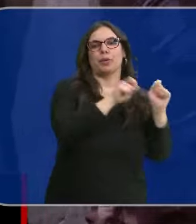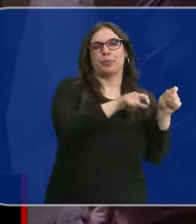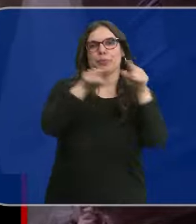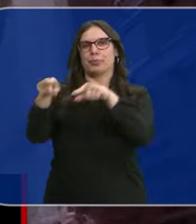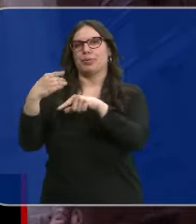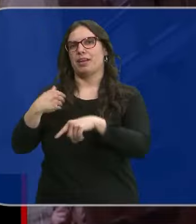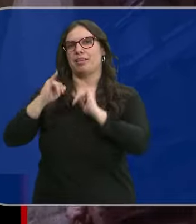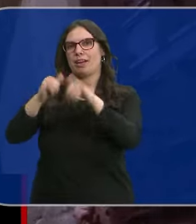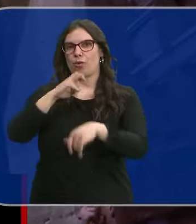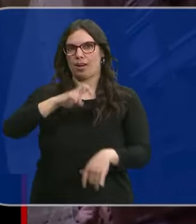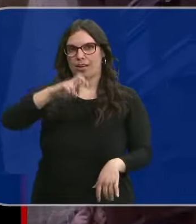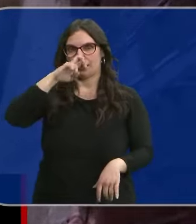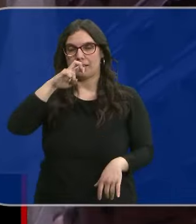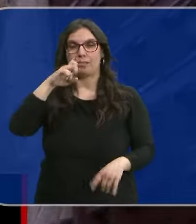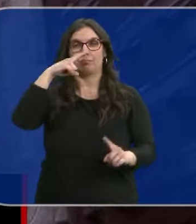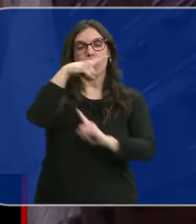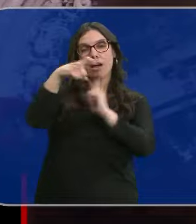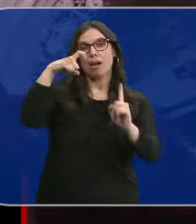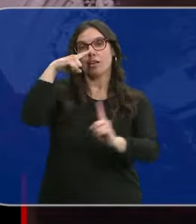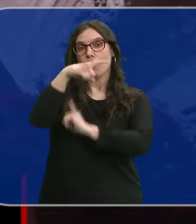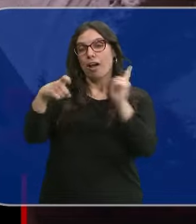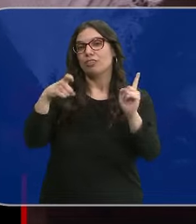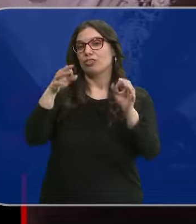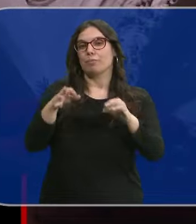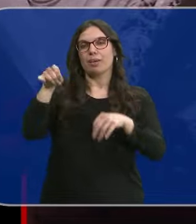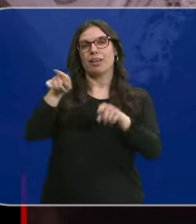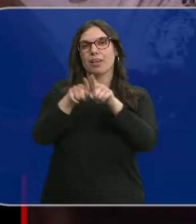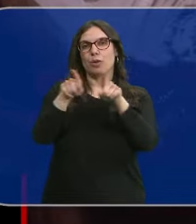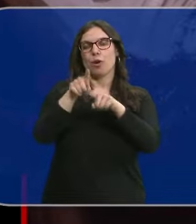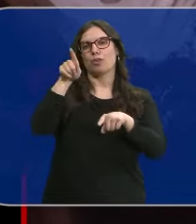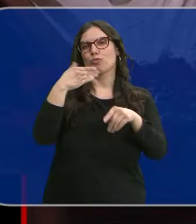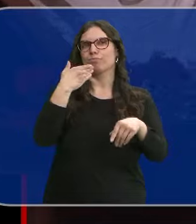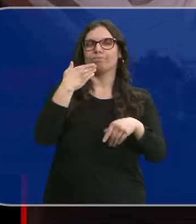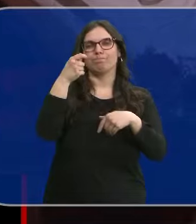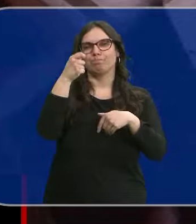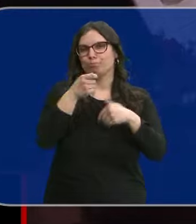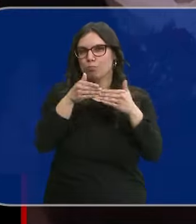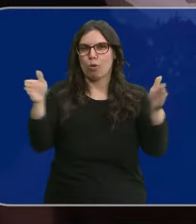dormido en la Catedral. Cada año se interpreta como el pistoletazo de salida de la pasión.